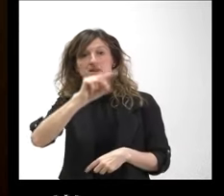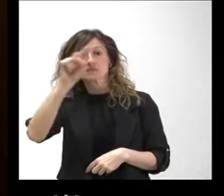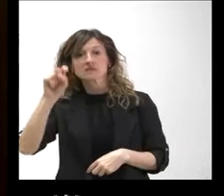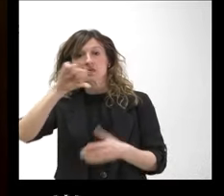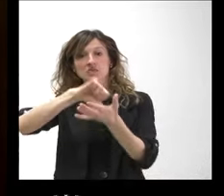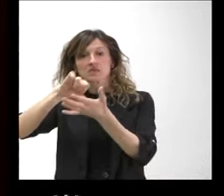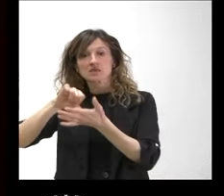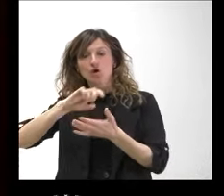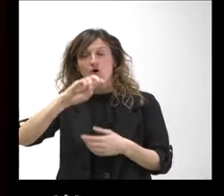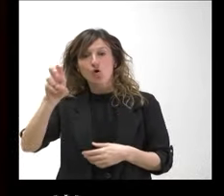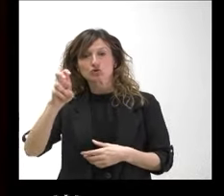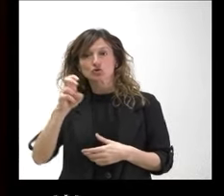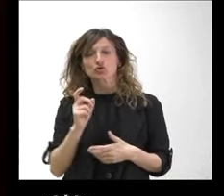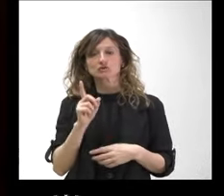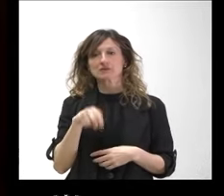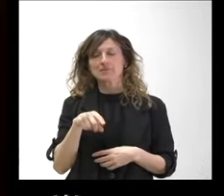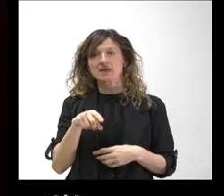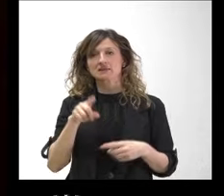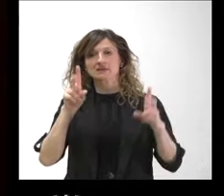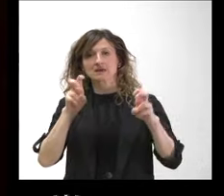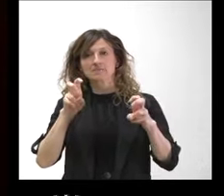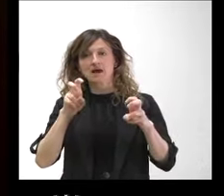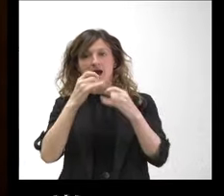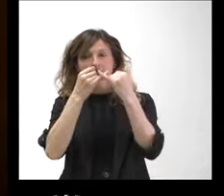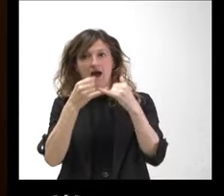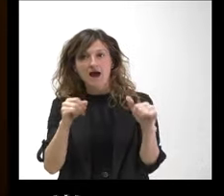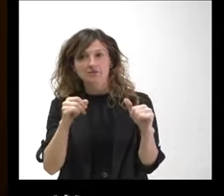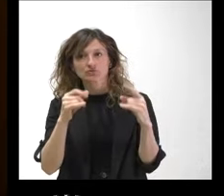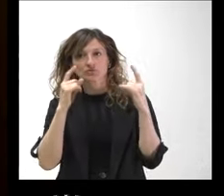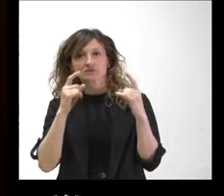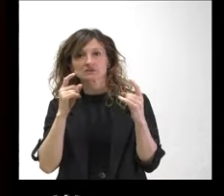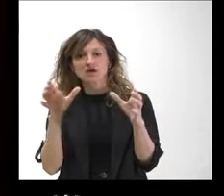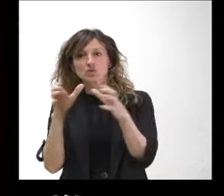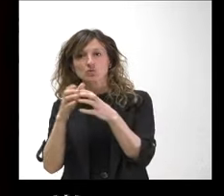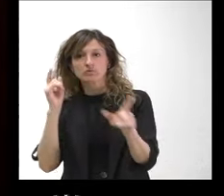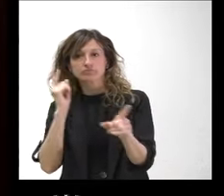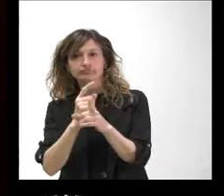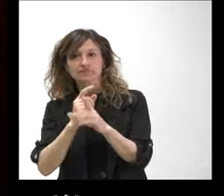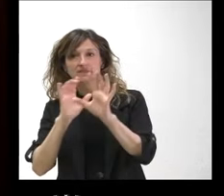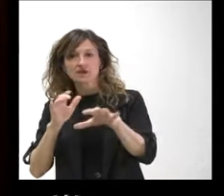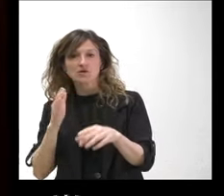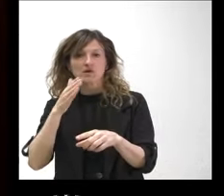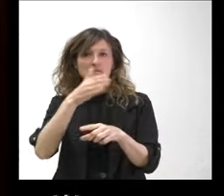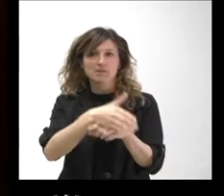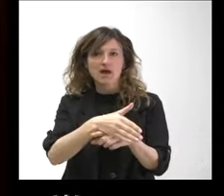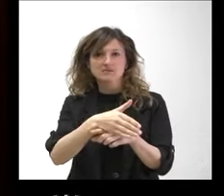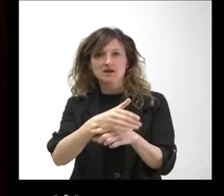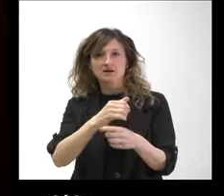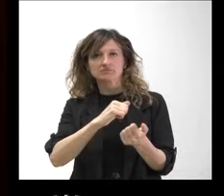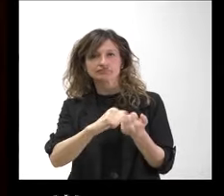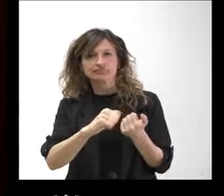localidades y que está haciendo que también se diluyan los actos de manera que no haya por ejemplo grupos regionales de León que vayan a marchar aquí sino que van